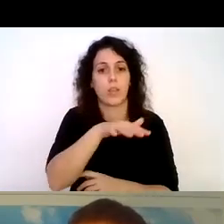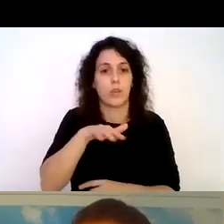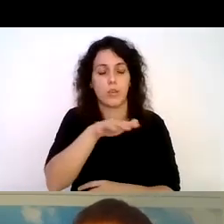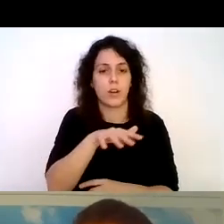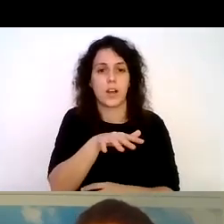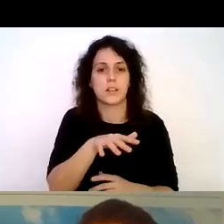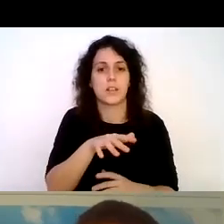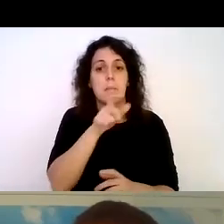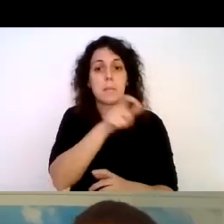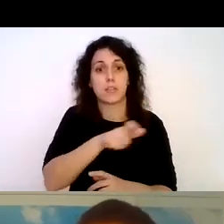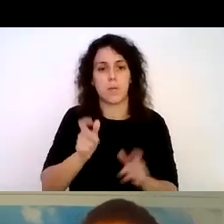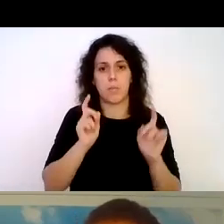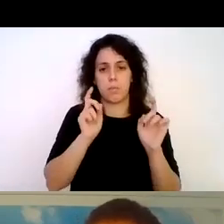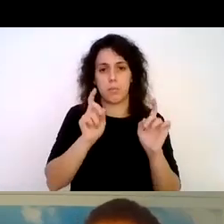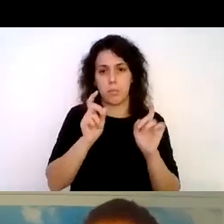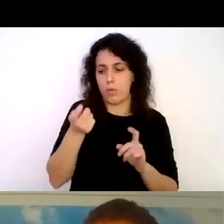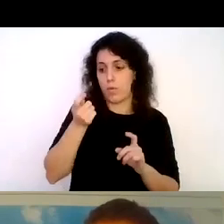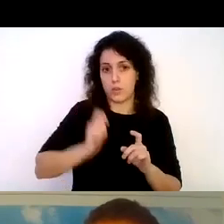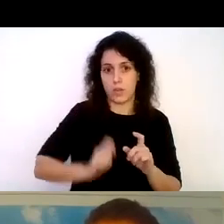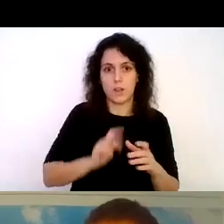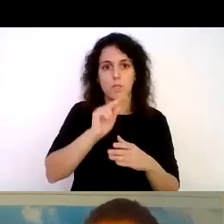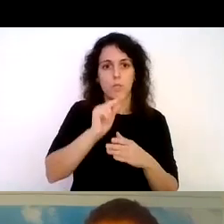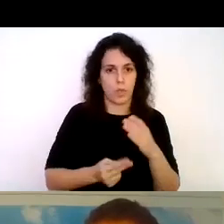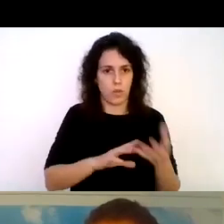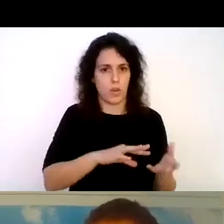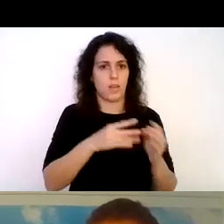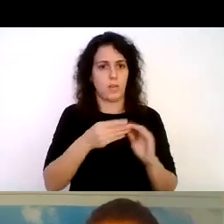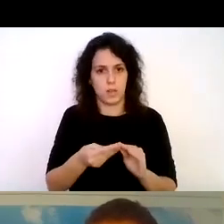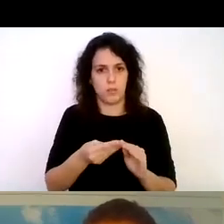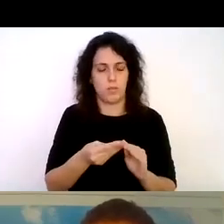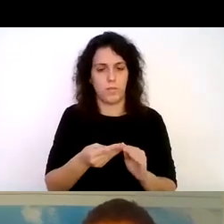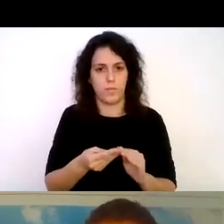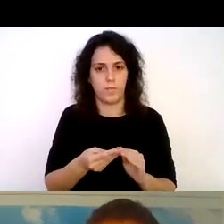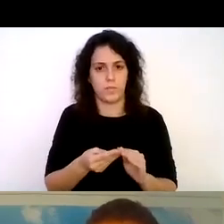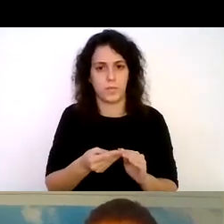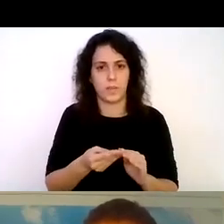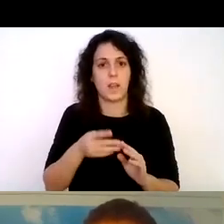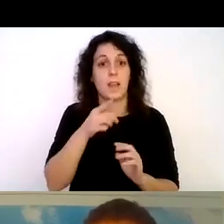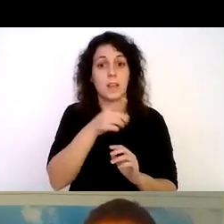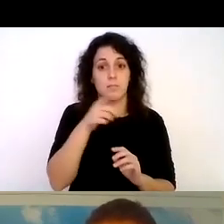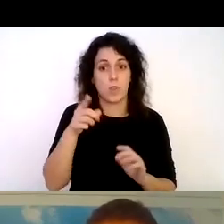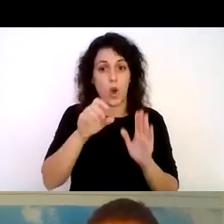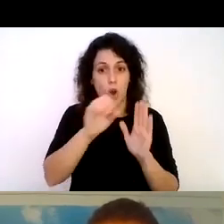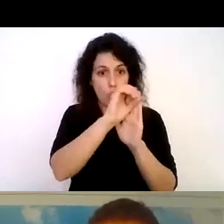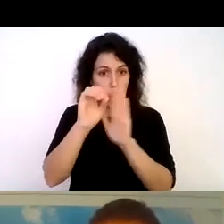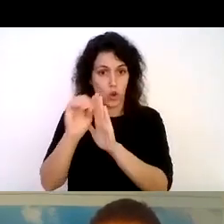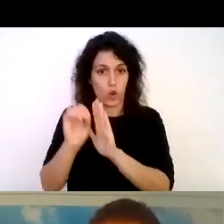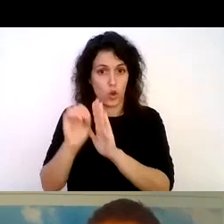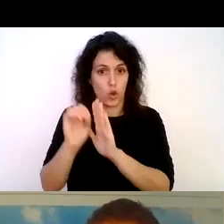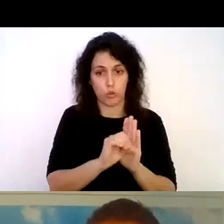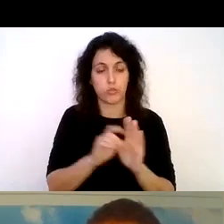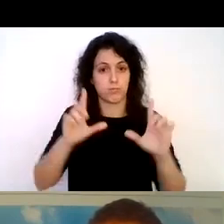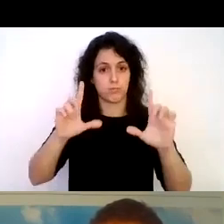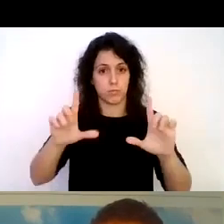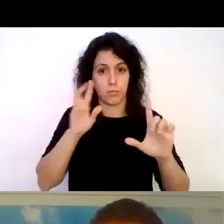profesionales especializados en buceo adaptado que son los que ven en esta diapositiva de